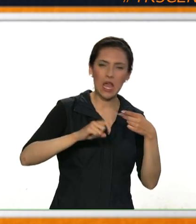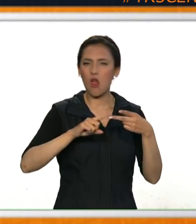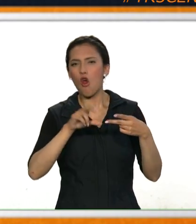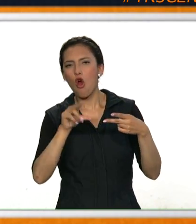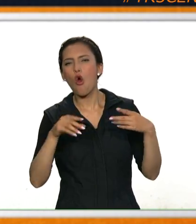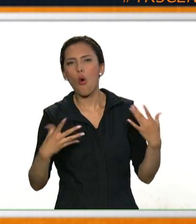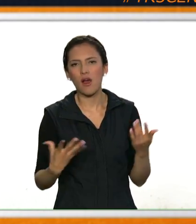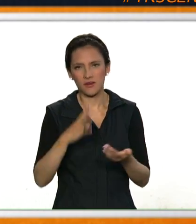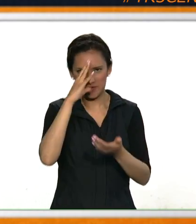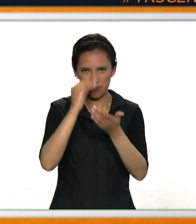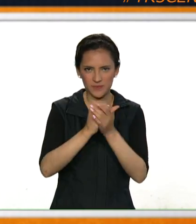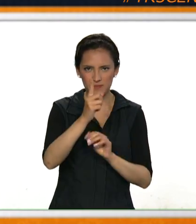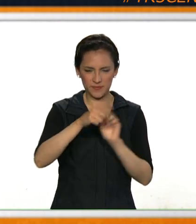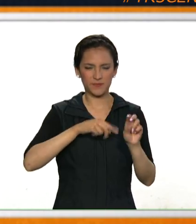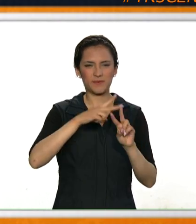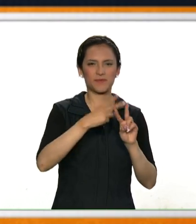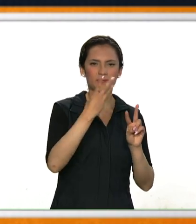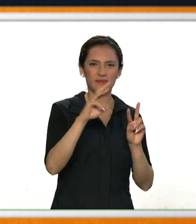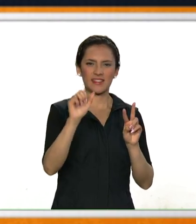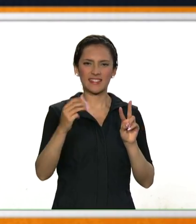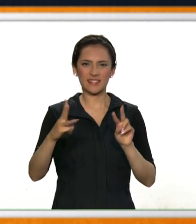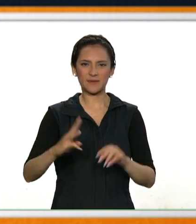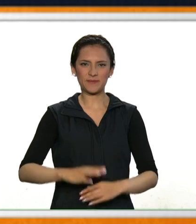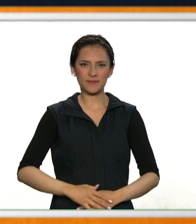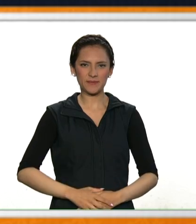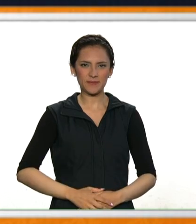no. Númeral 13 News, arroba Canal 13.